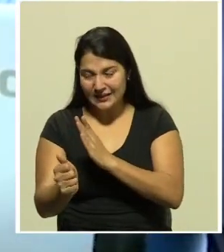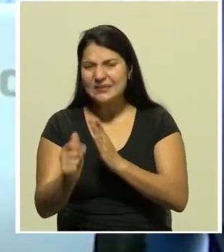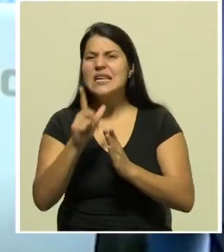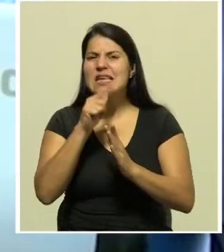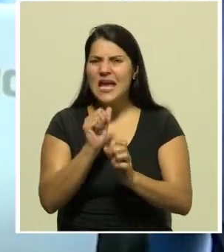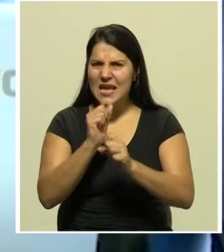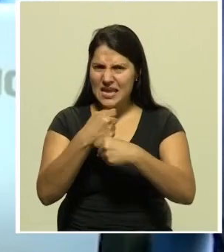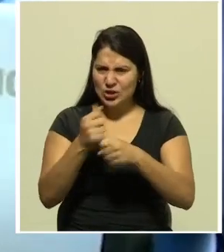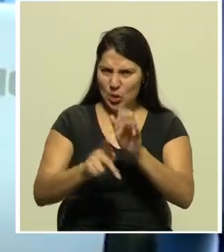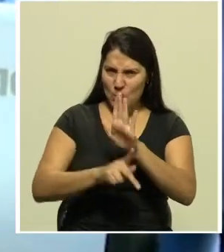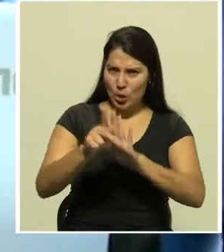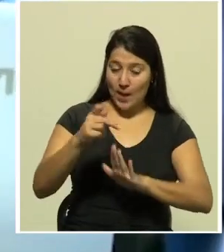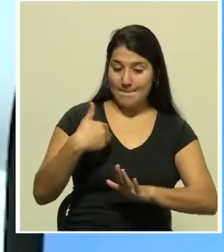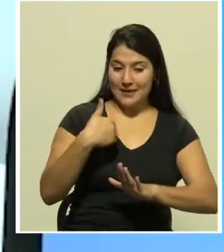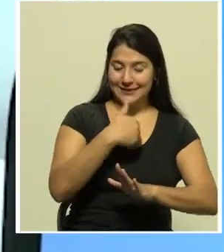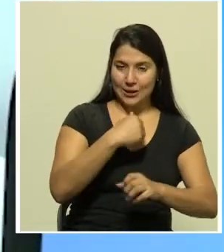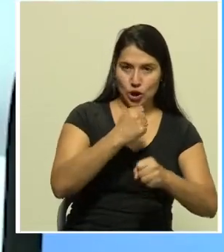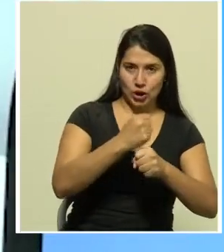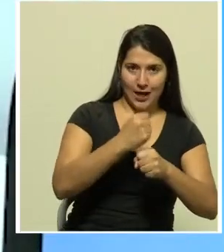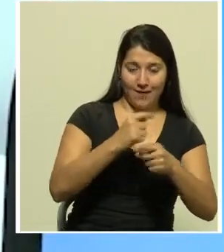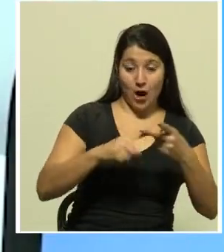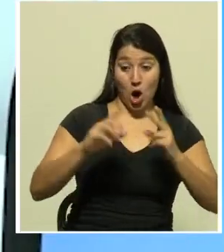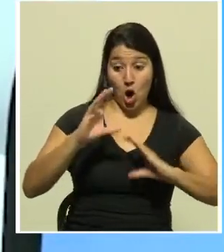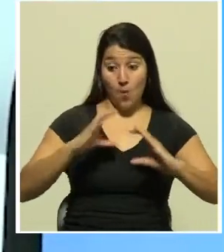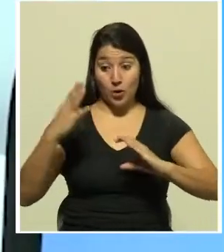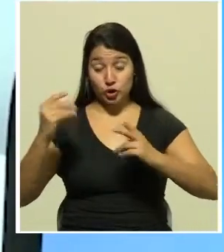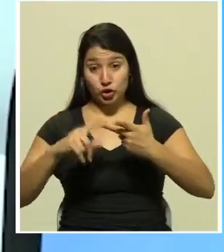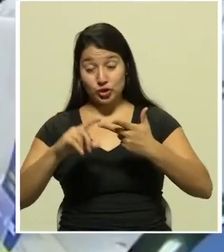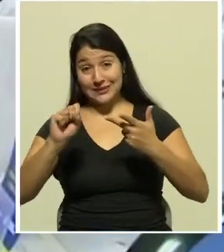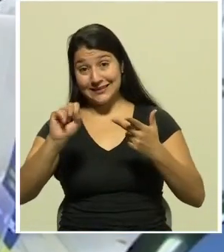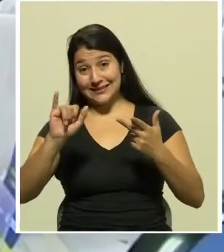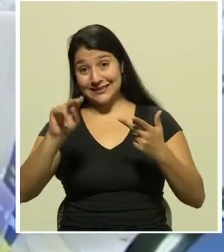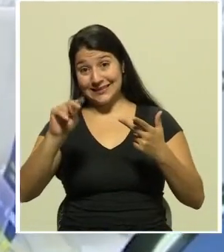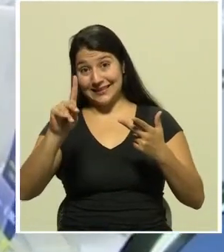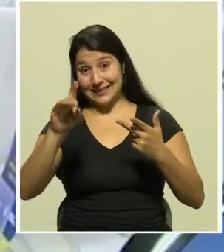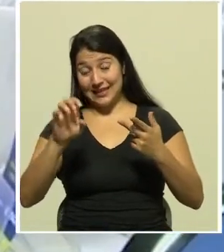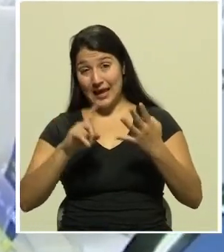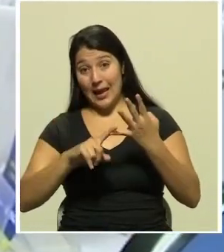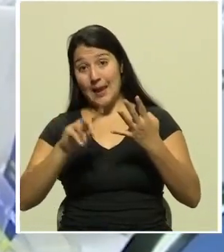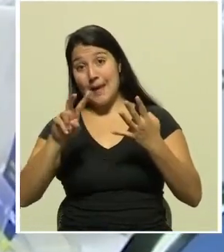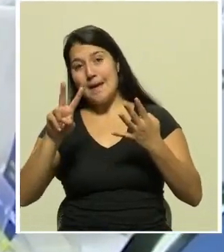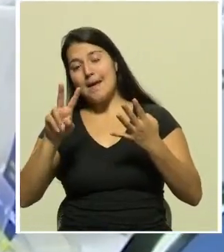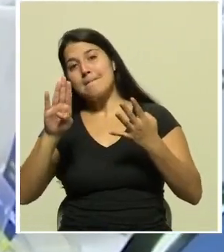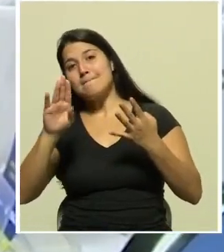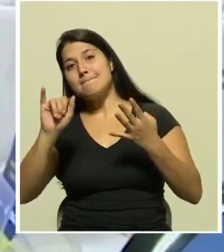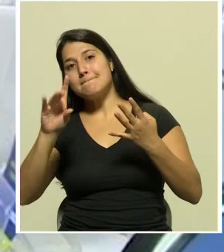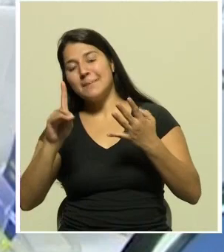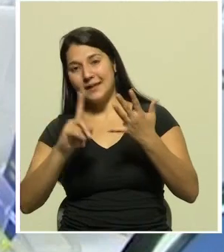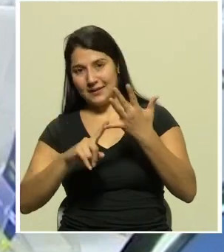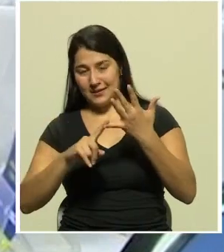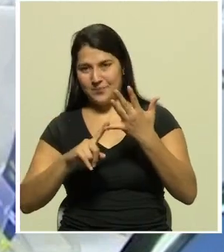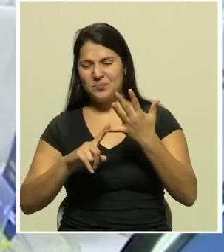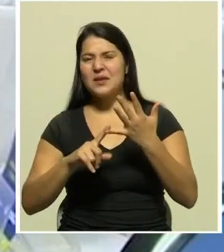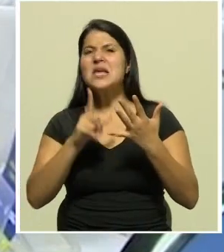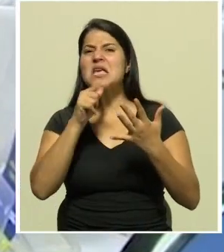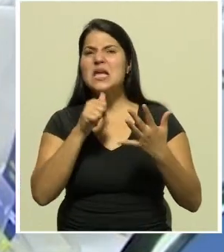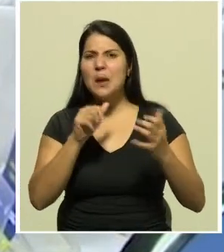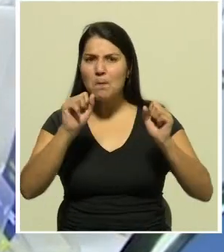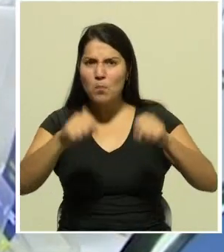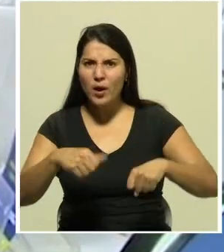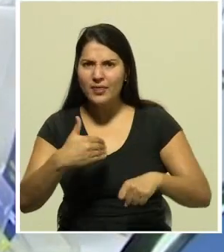Ministerio de Trabajo Comercio Exterior Cinde El BID y Coursera Los beneficiarios son todas aquellas personas